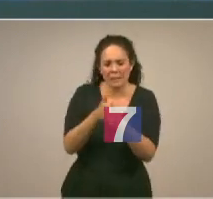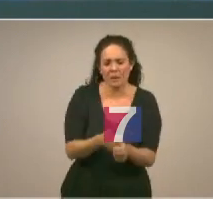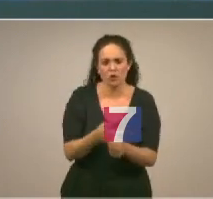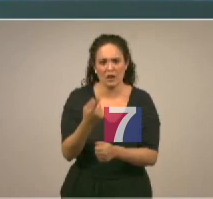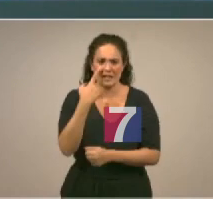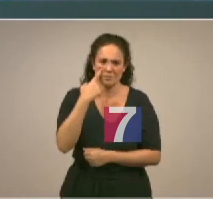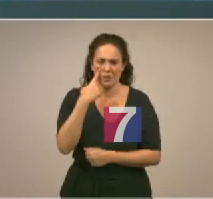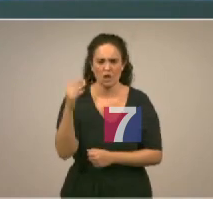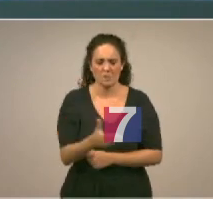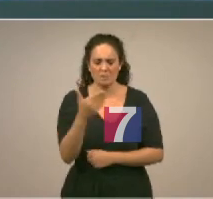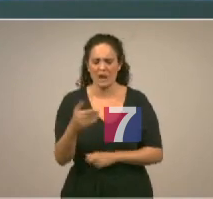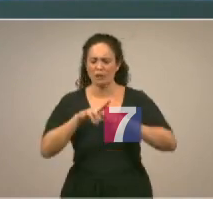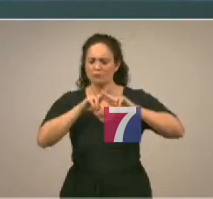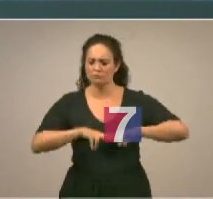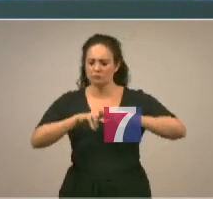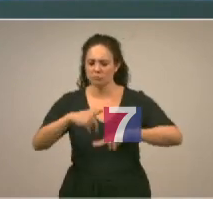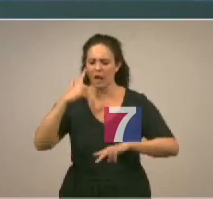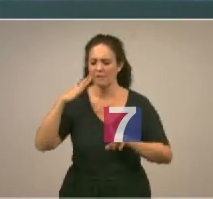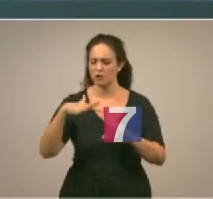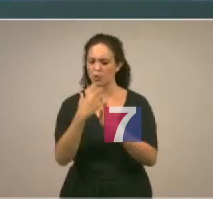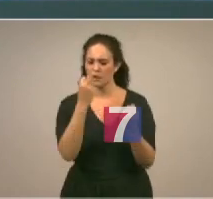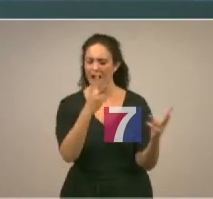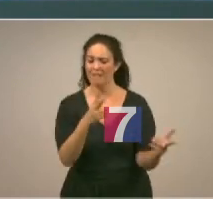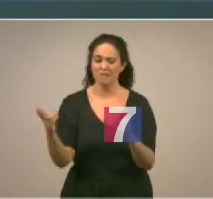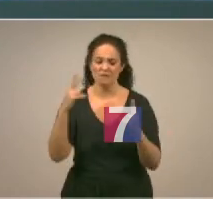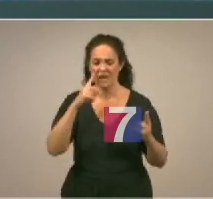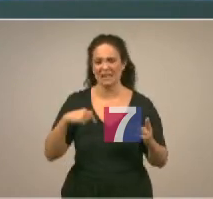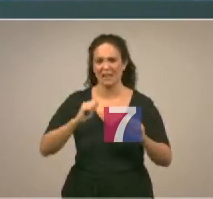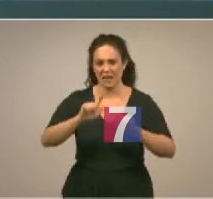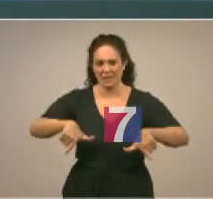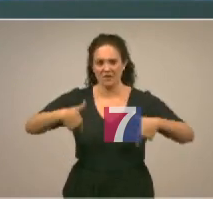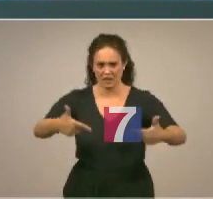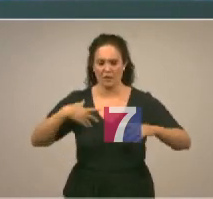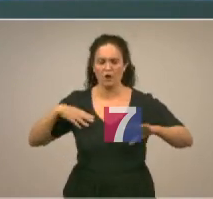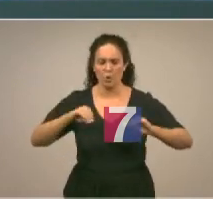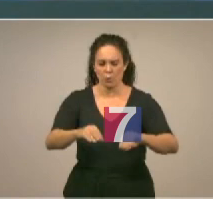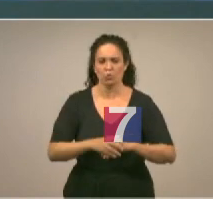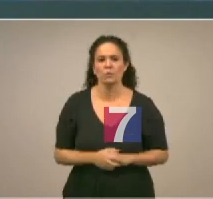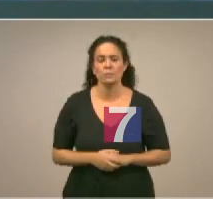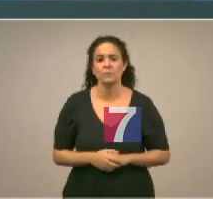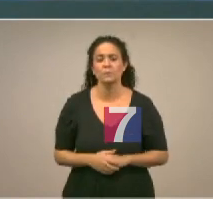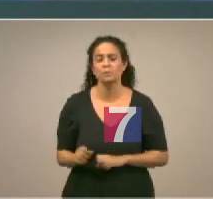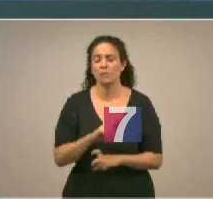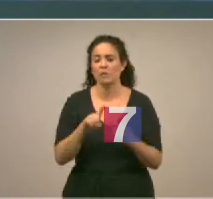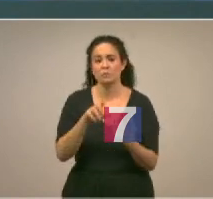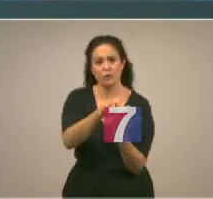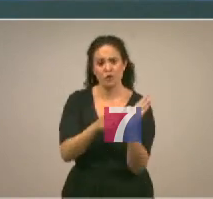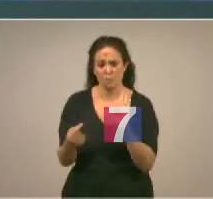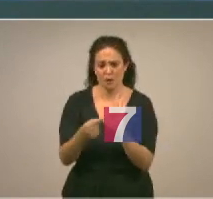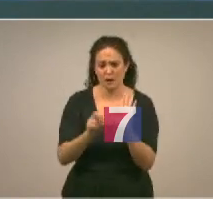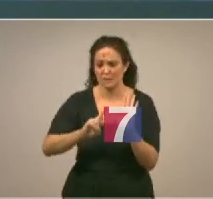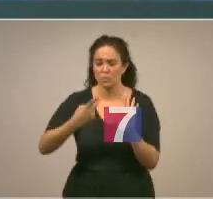inspecciones periódicas del cumplimiento de las condiciones en la fase de explotación del mismo se señala en segundo lugar que tras el